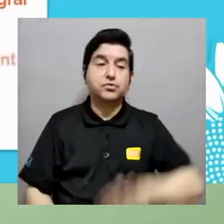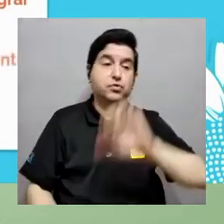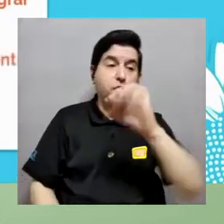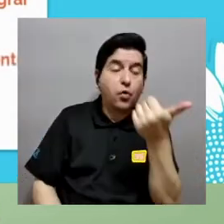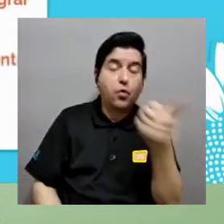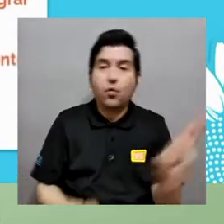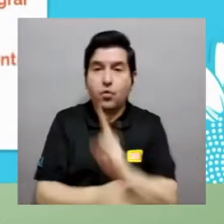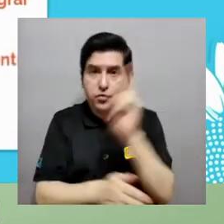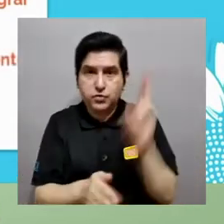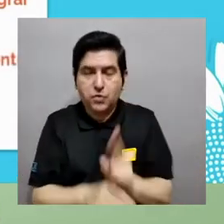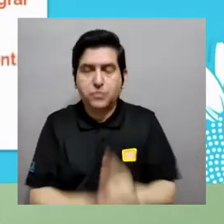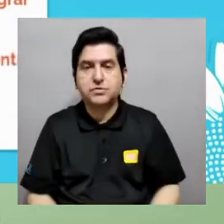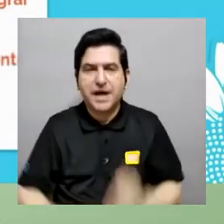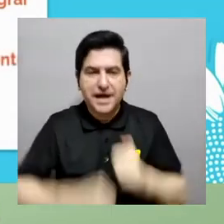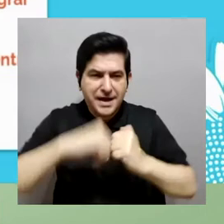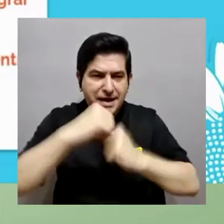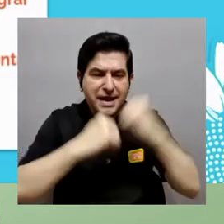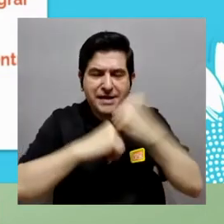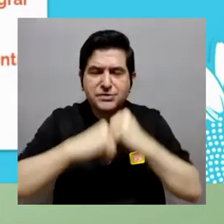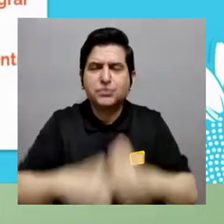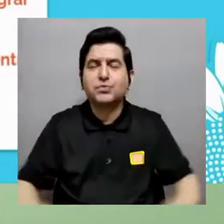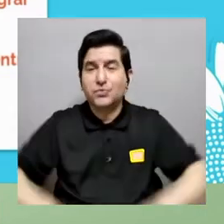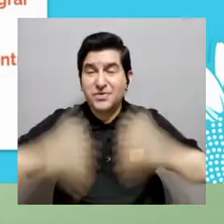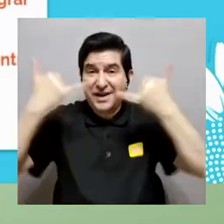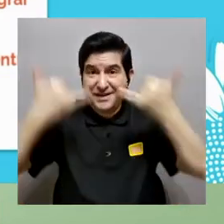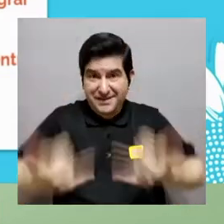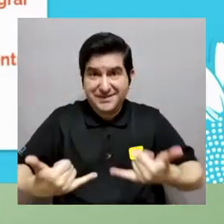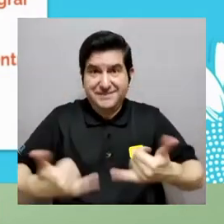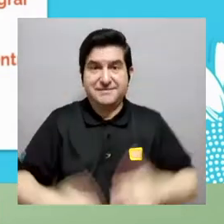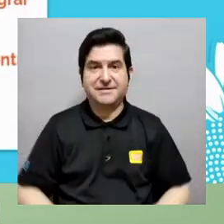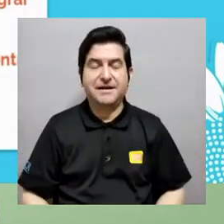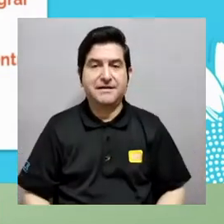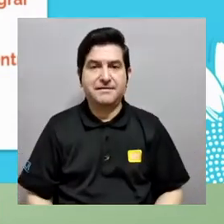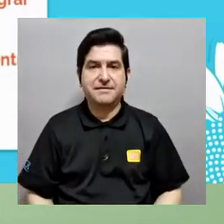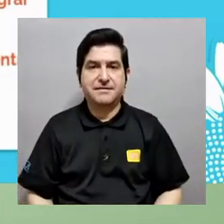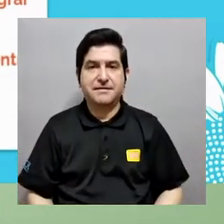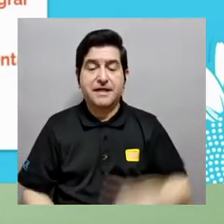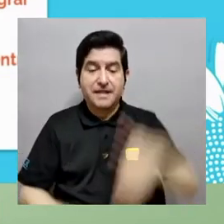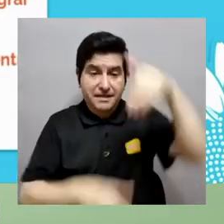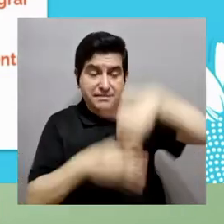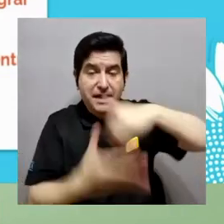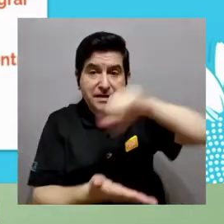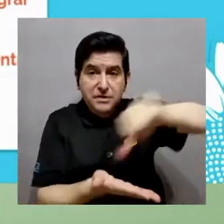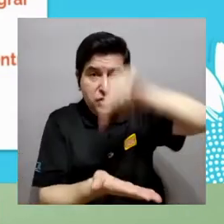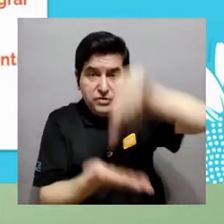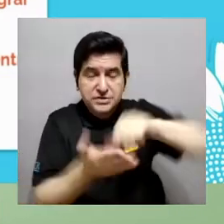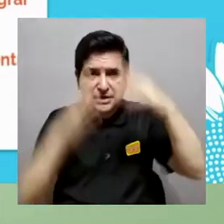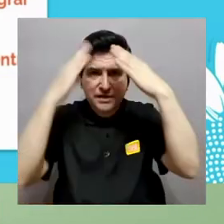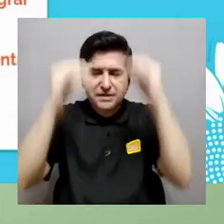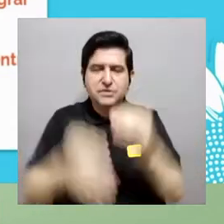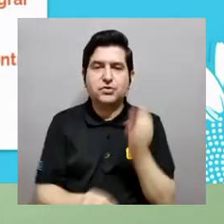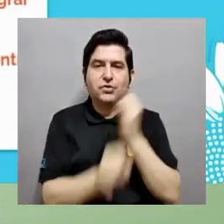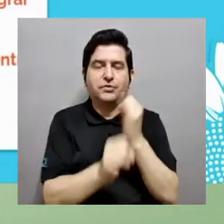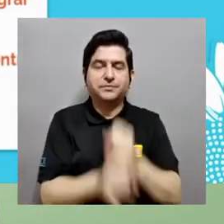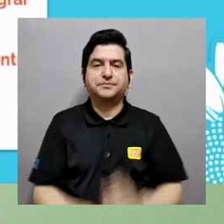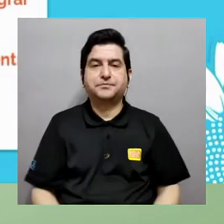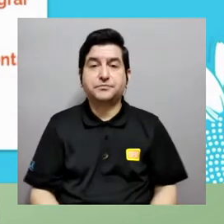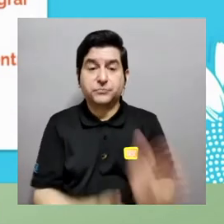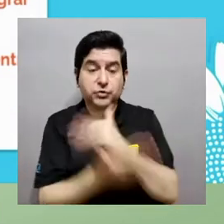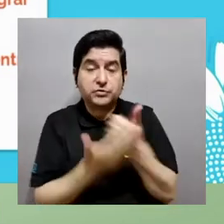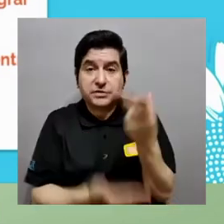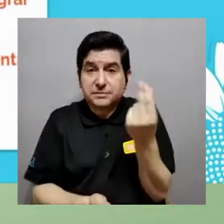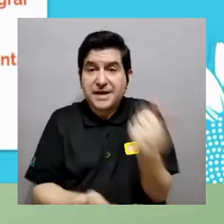la universidad abierta para todo el mundo y luego lo otro es que estamos utilizando una infraestructura existente ya que ya existe